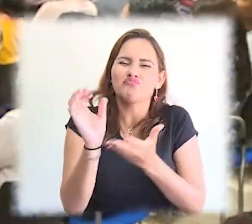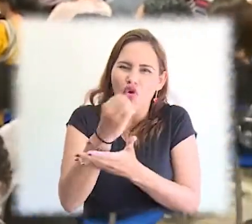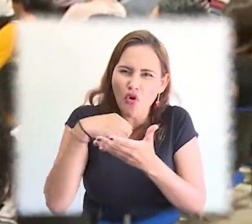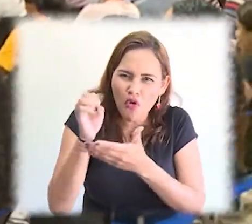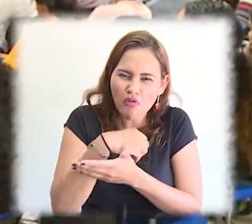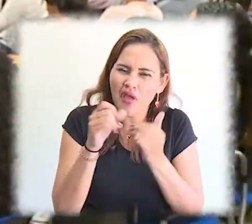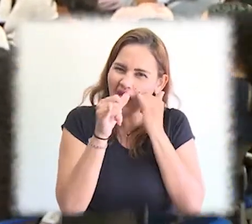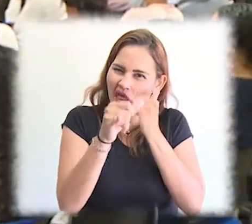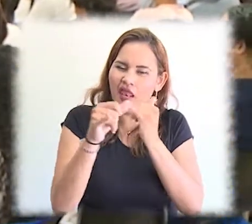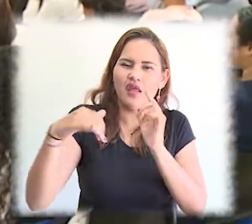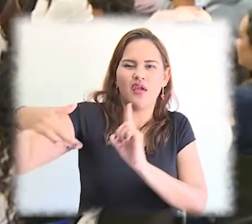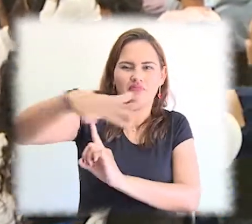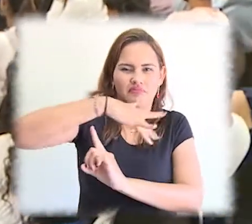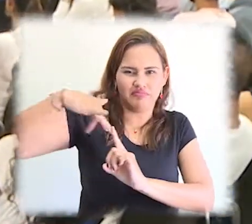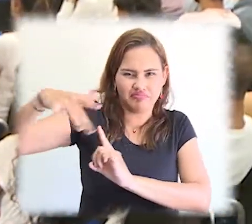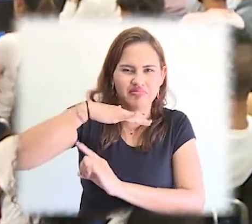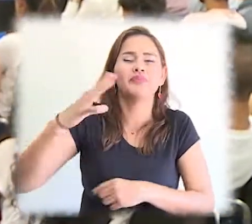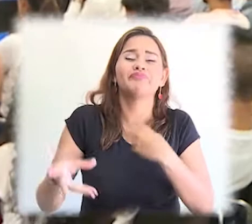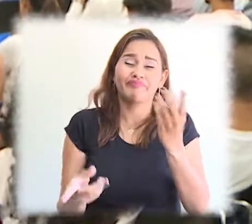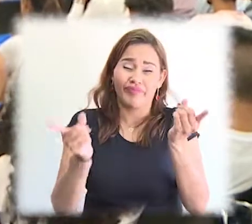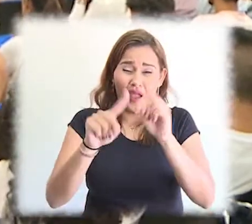bioprospección marina en Colombia.